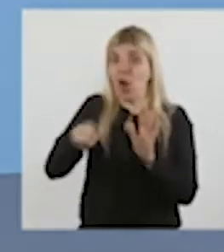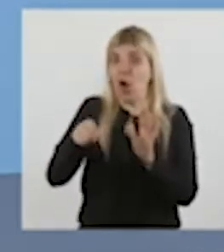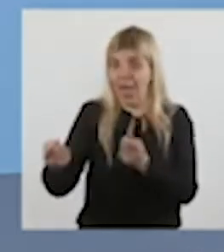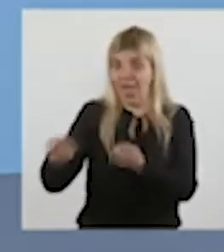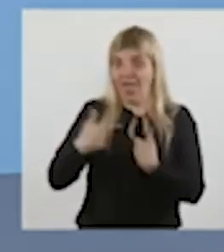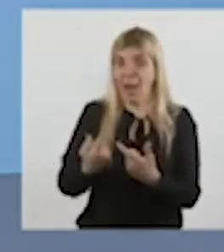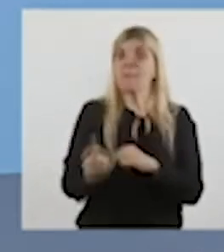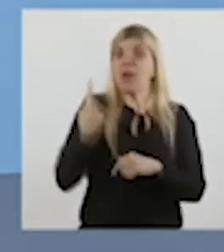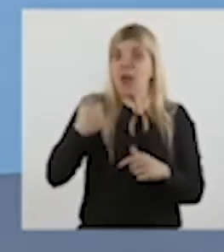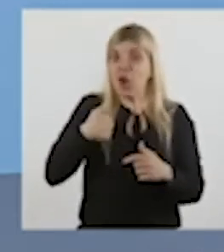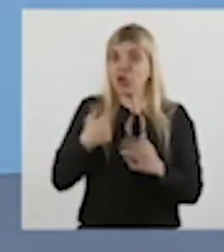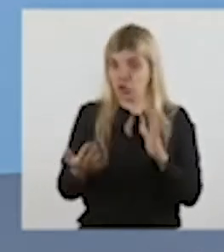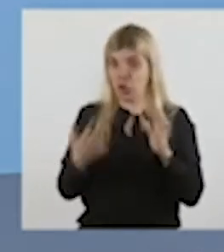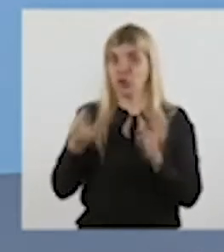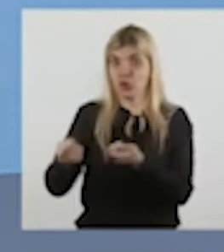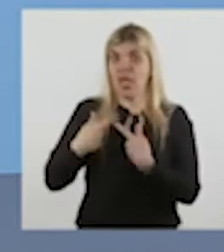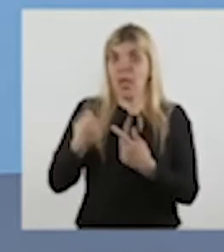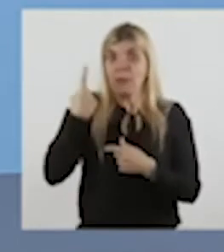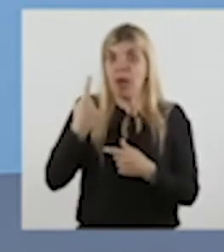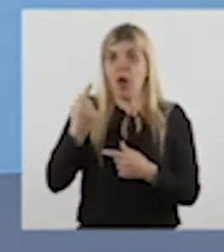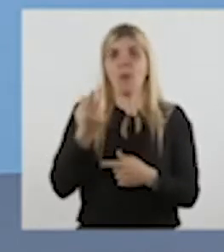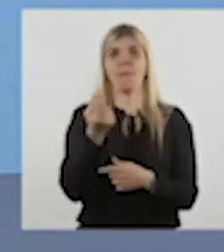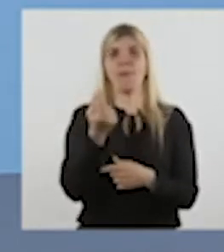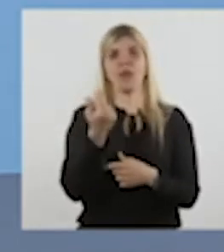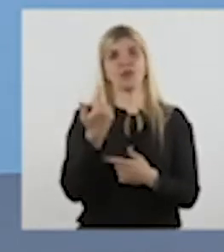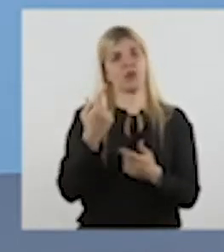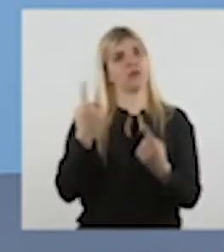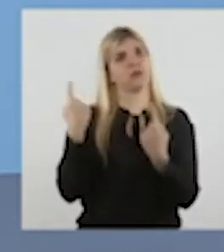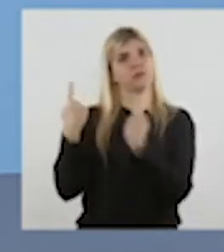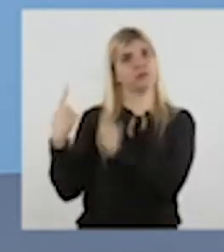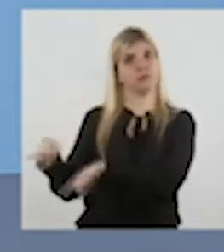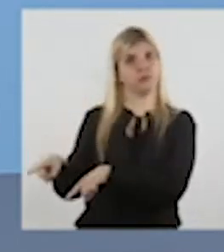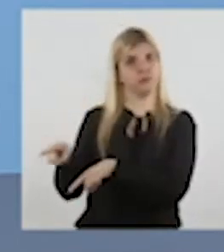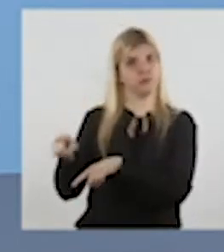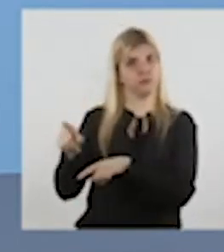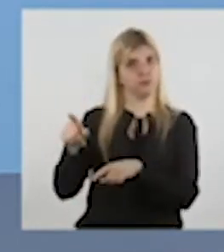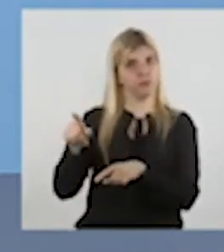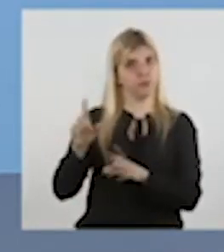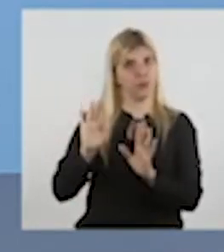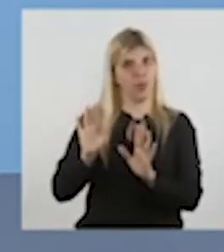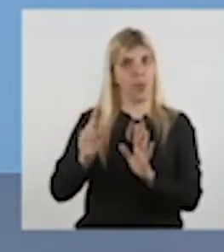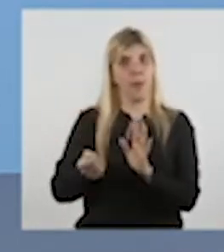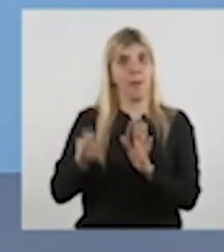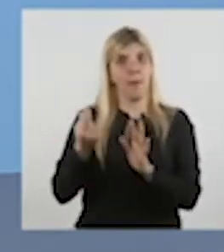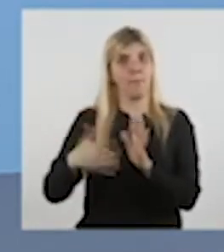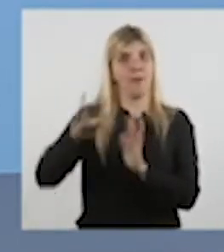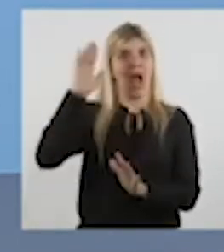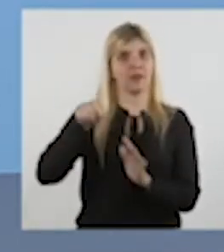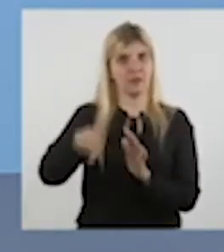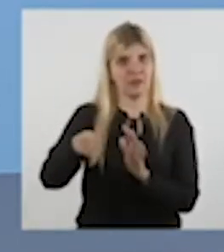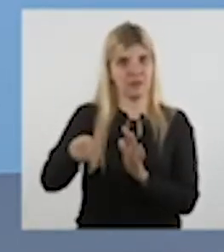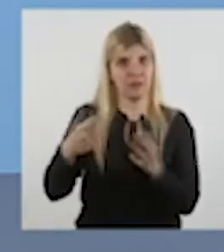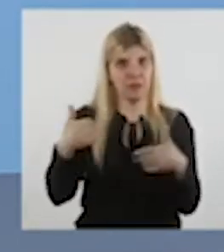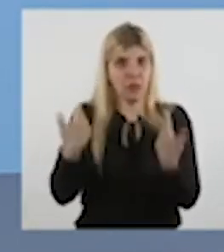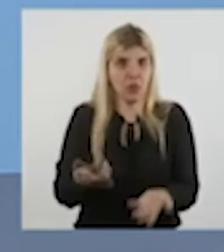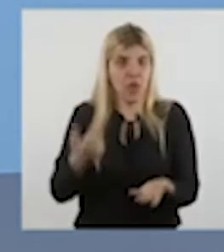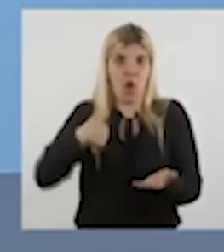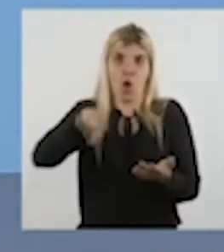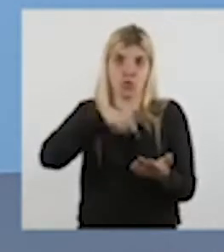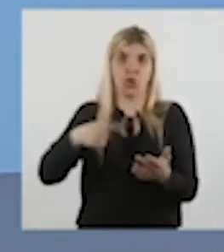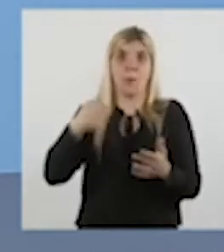el precio de Pfizer era muy distinto a otros precios, con lo cual naturalmente era la prioridad y por eso